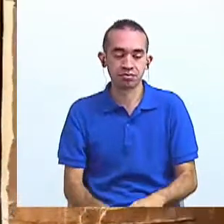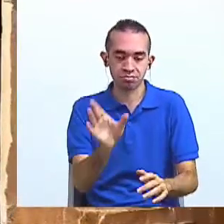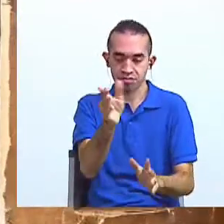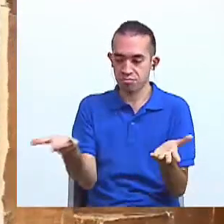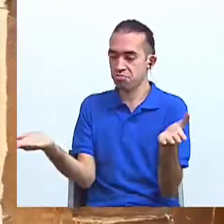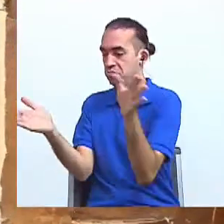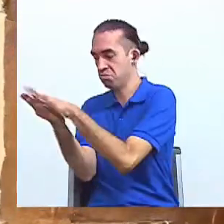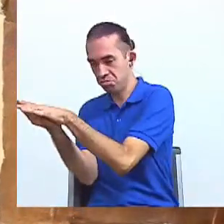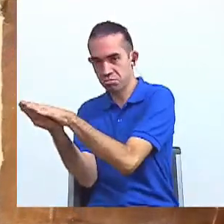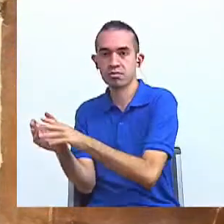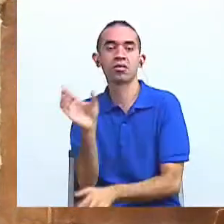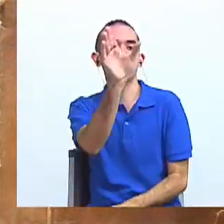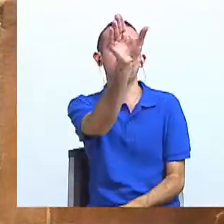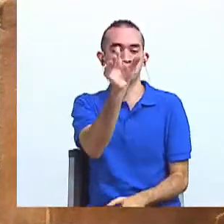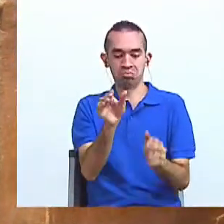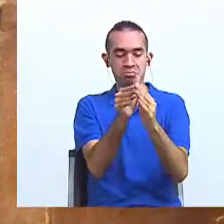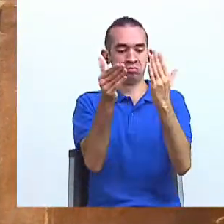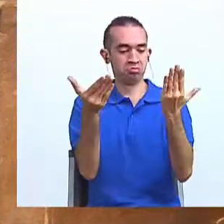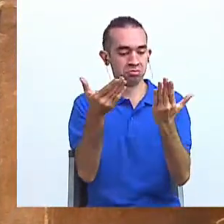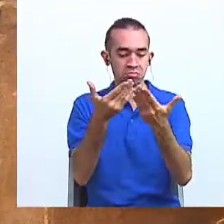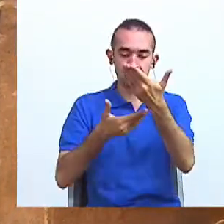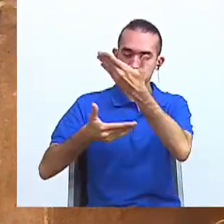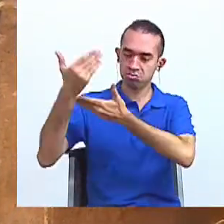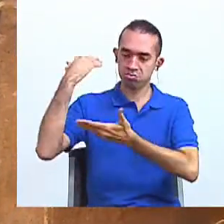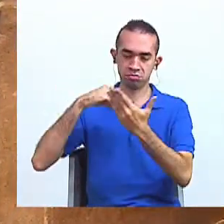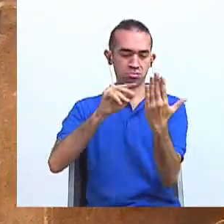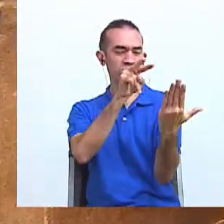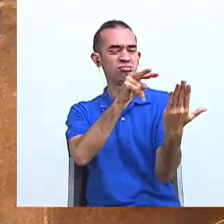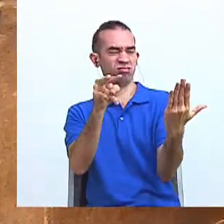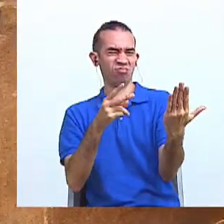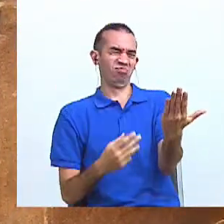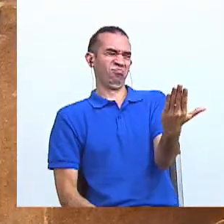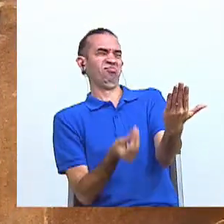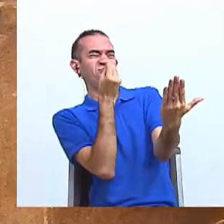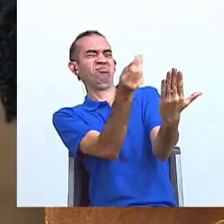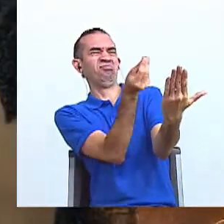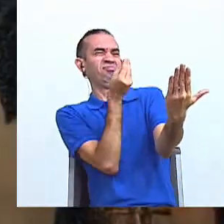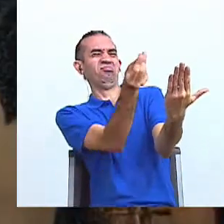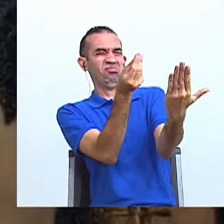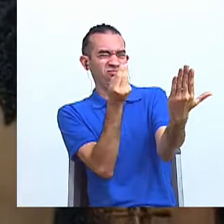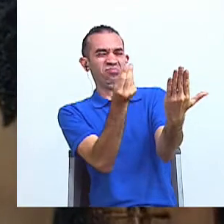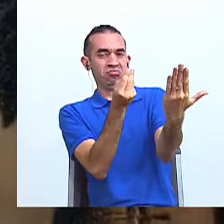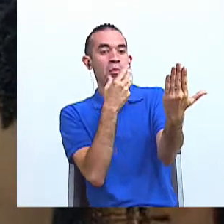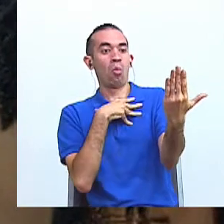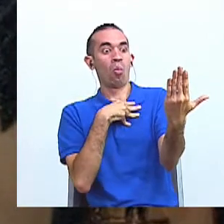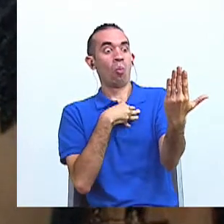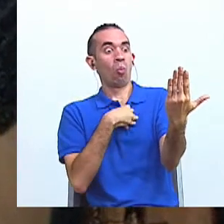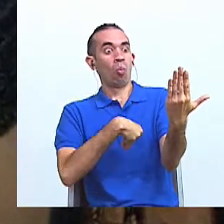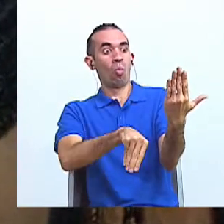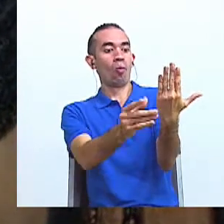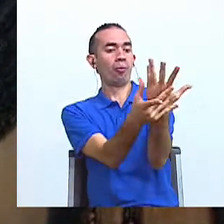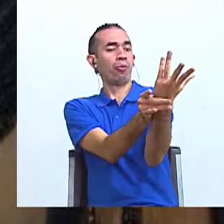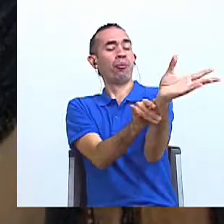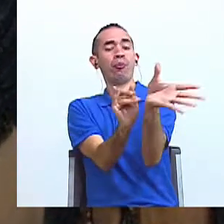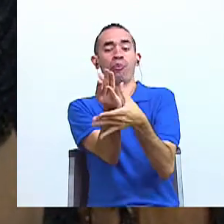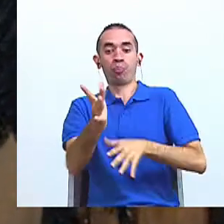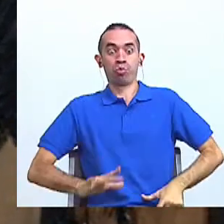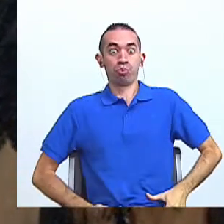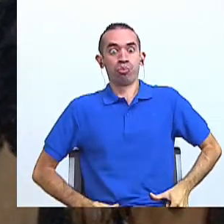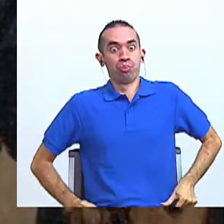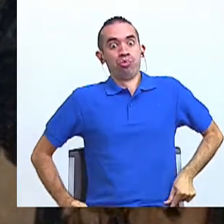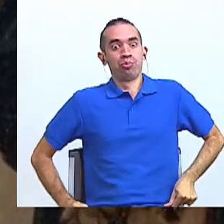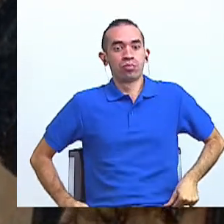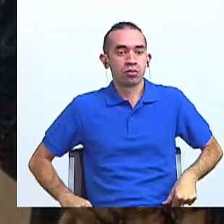parecieron un coronario de mentiras, como era posible que sus señores pálidos con guantes hasta los codos y apretados calzones,